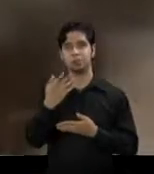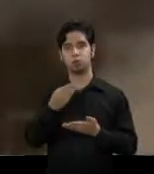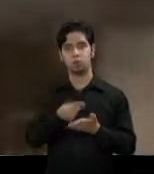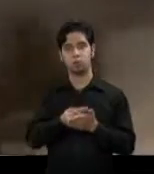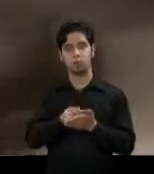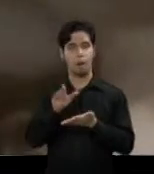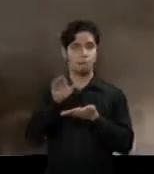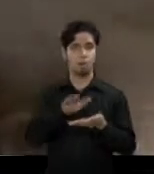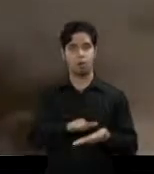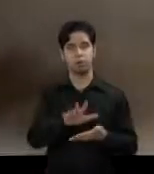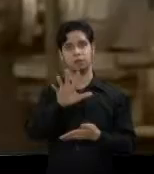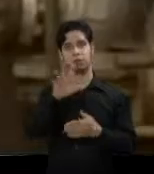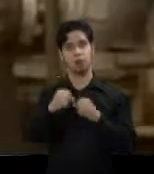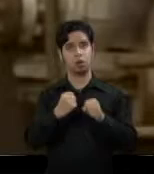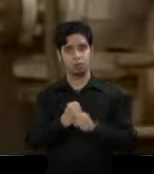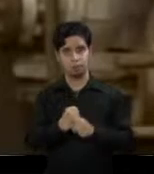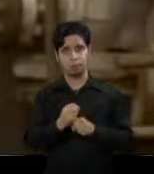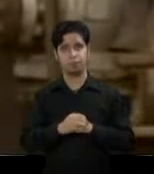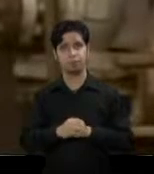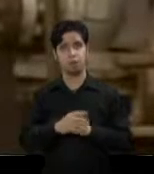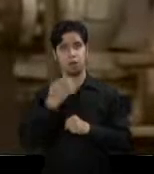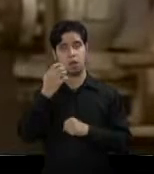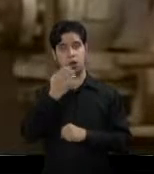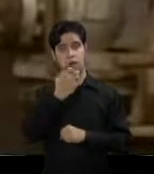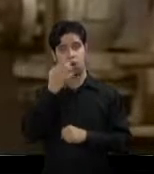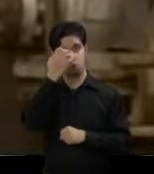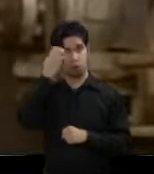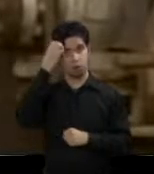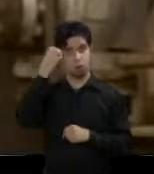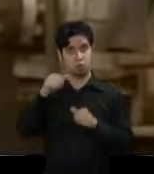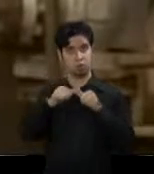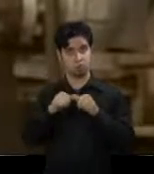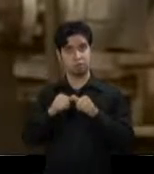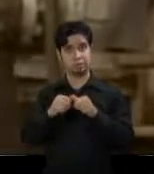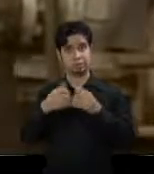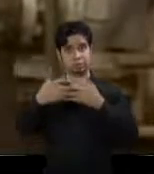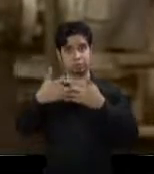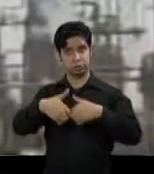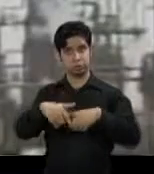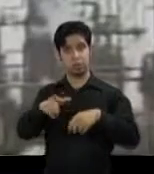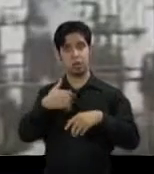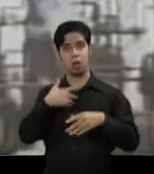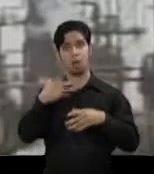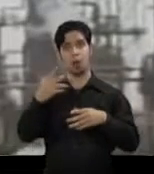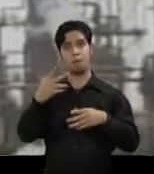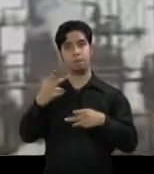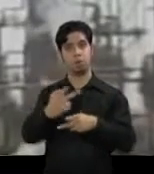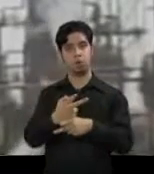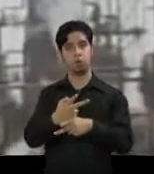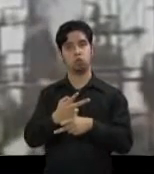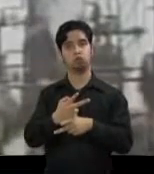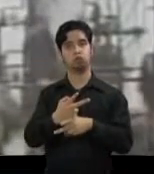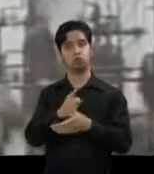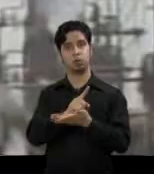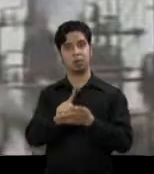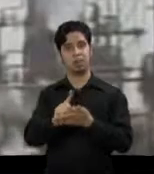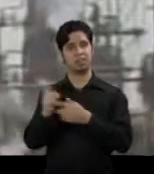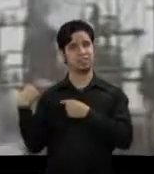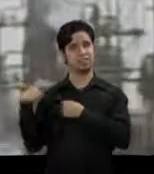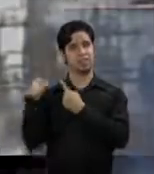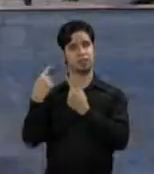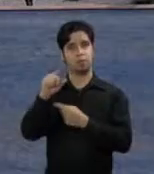Por su parte, las acciones europeas siguieron desplomándose hoy y cerraron su peor semana desde 2011.